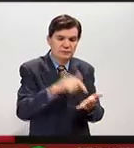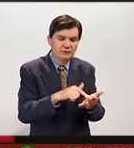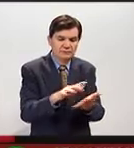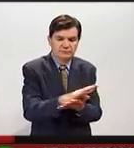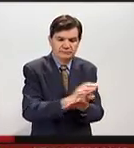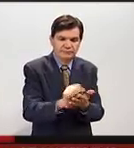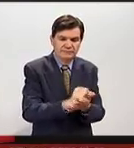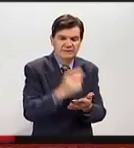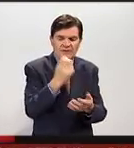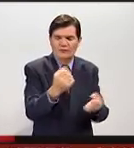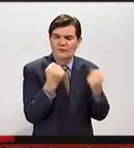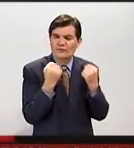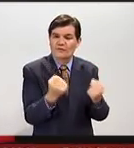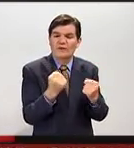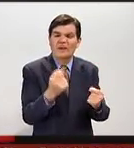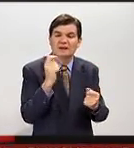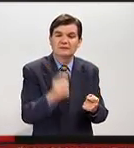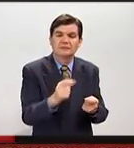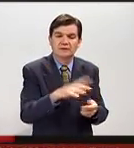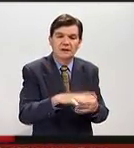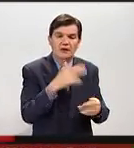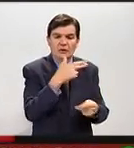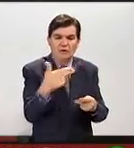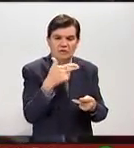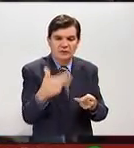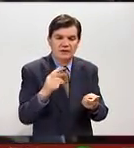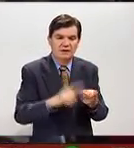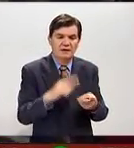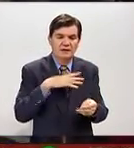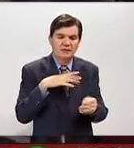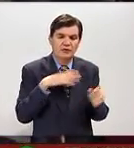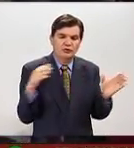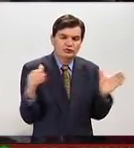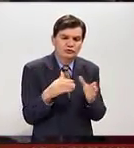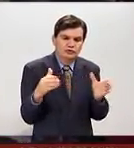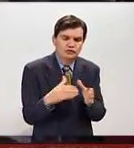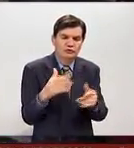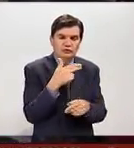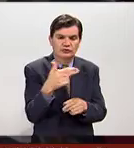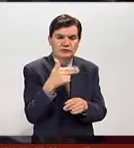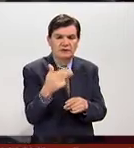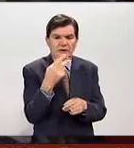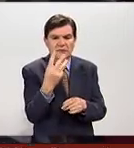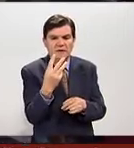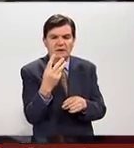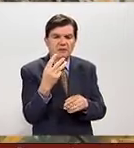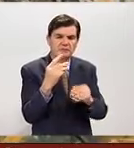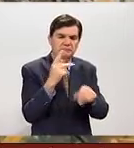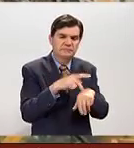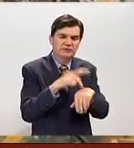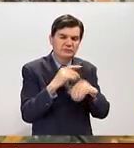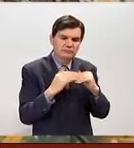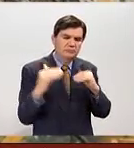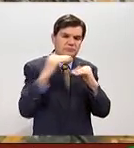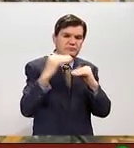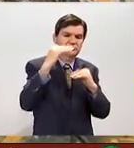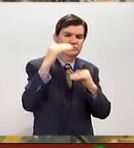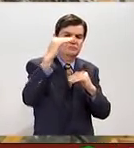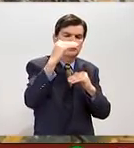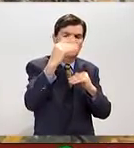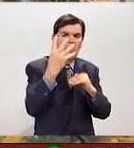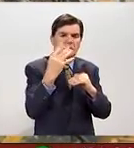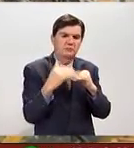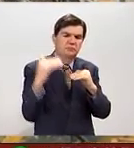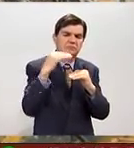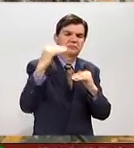destrucción. Ahí pegó muy fuerte en lo que es los hoteles, son hoteles muy pequeños, son hoteles de tres pisos, a lo mucho de